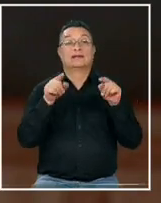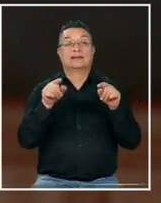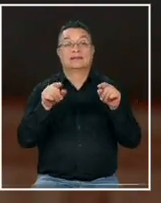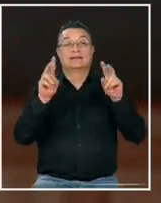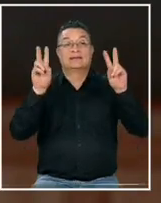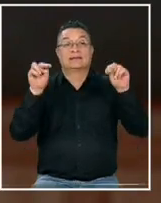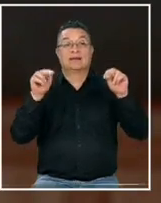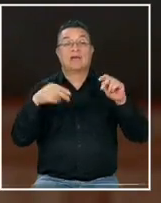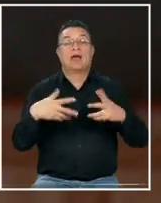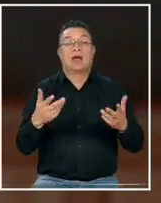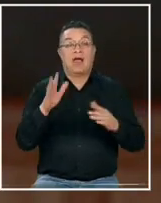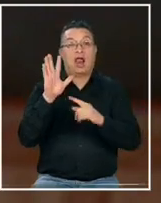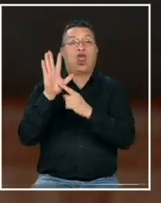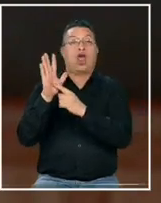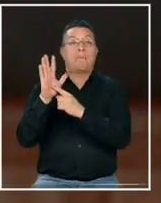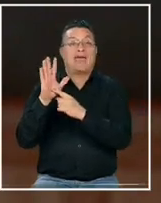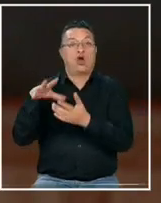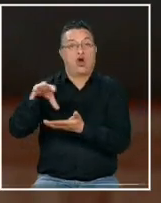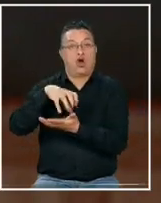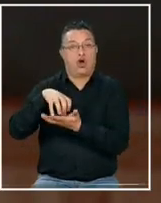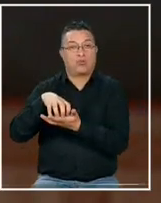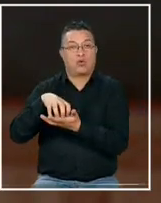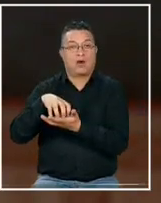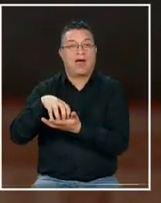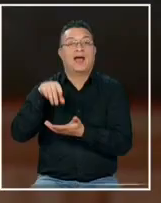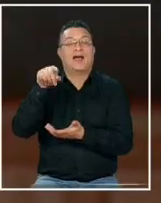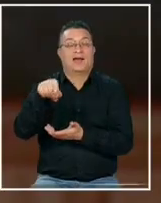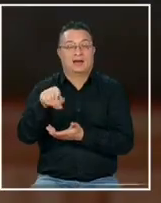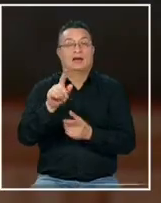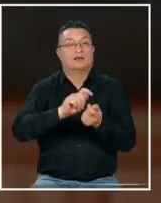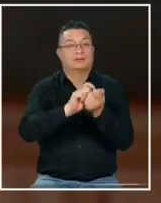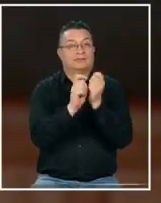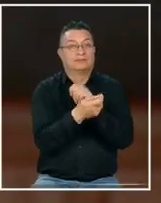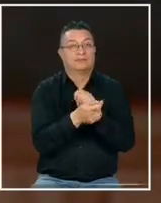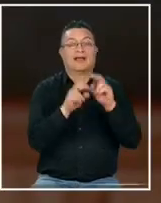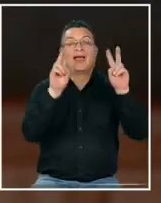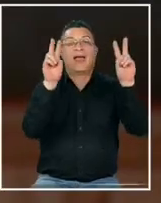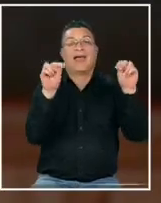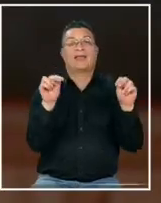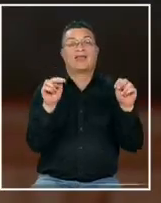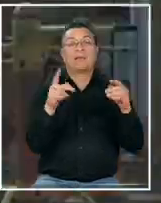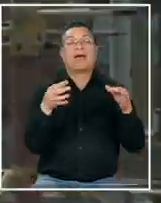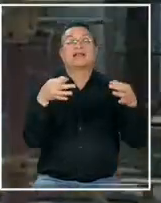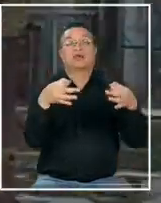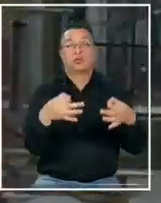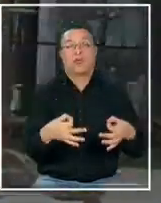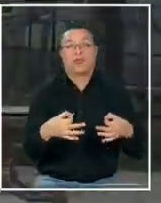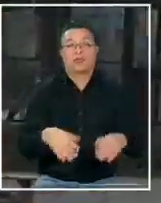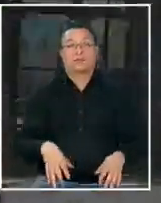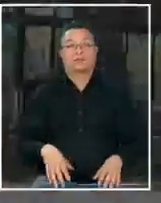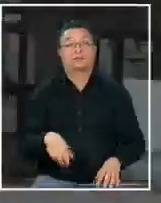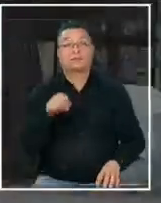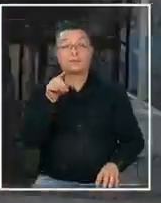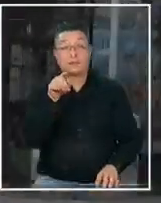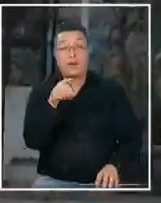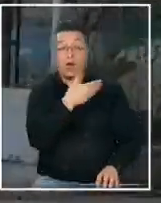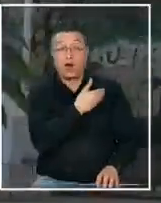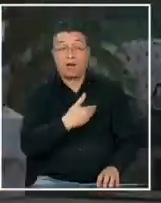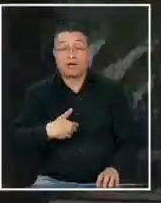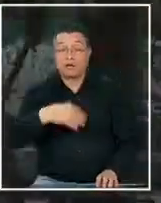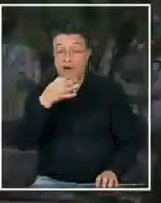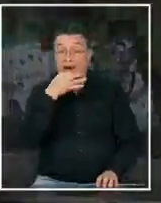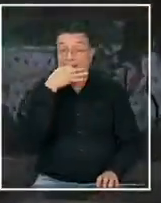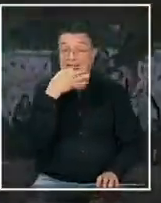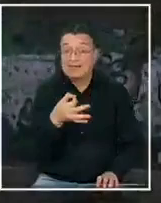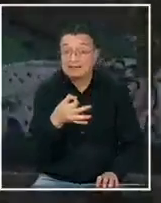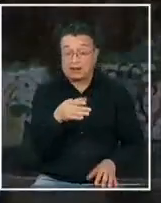que es el caso de los espejos y cambia esencialmente en el ámbito de la seguridad. Desde el gobierno plantean el proceso